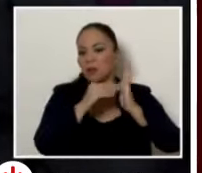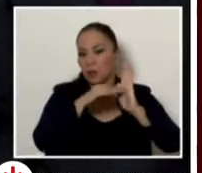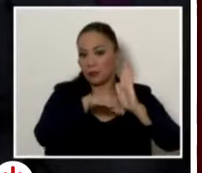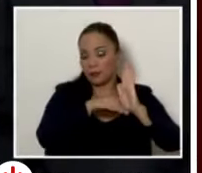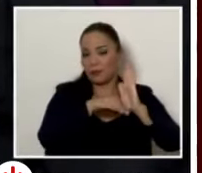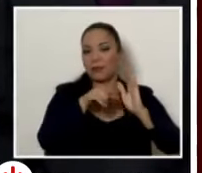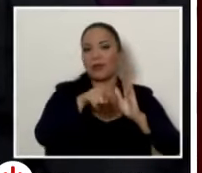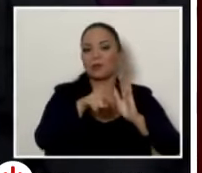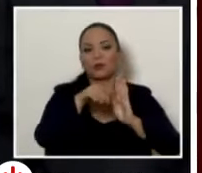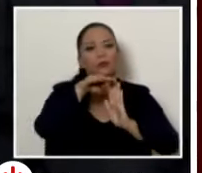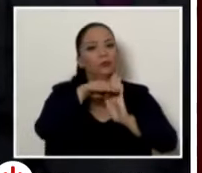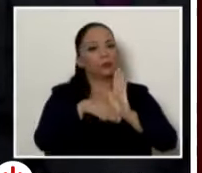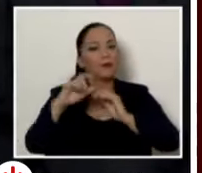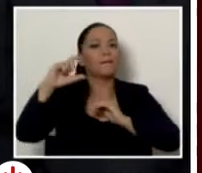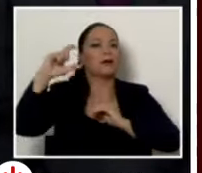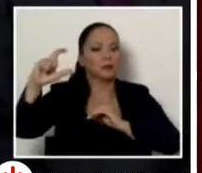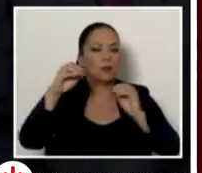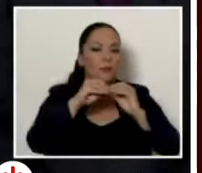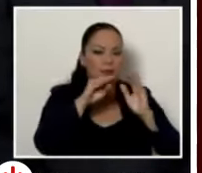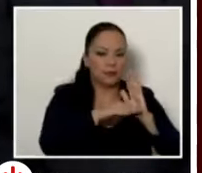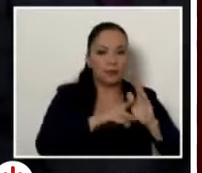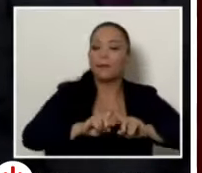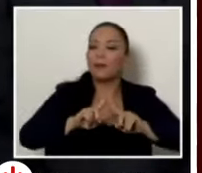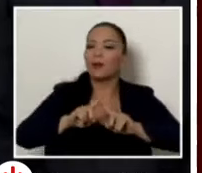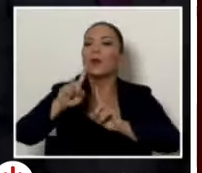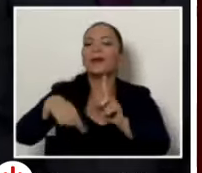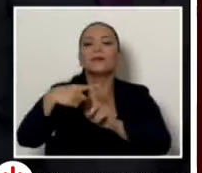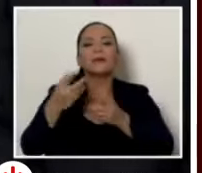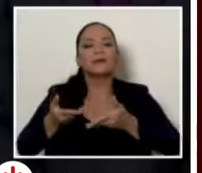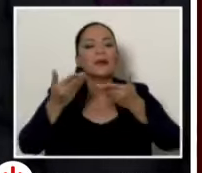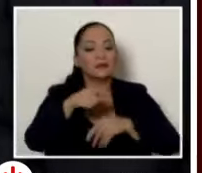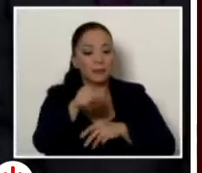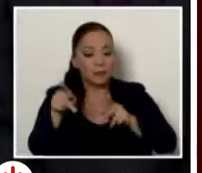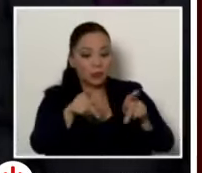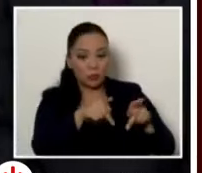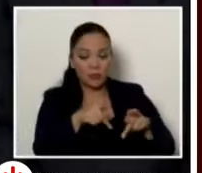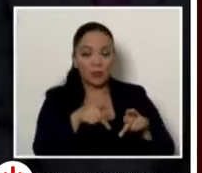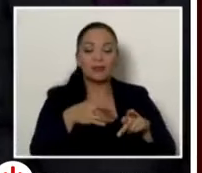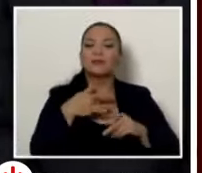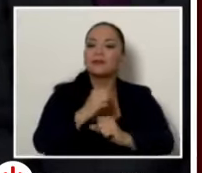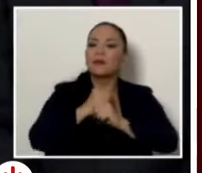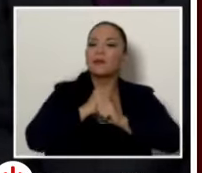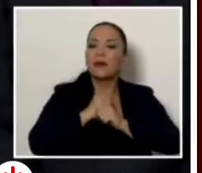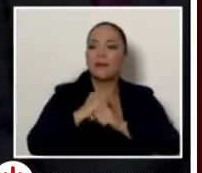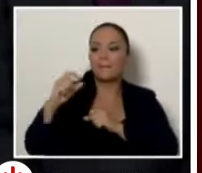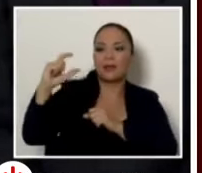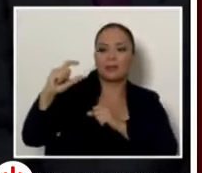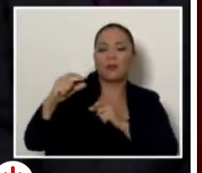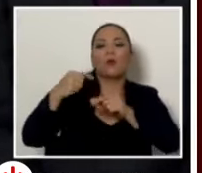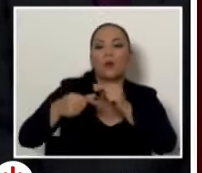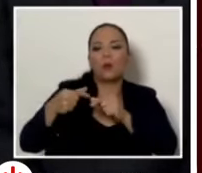reducido el costo del marchamo, pero adicionalmente a eso van a tener la certeza de que el marchamo va a venir reduciéndose